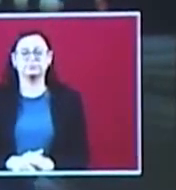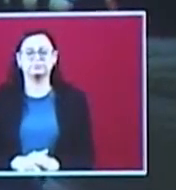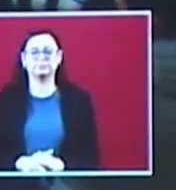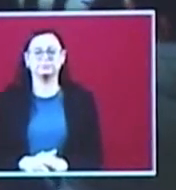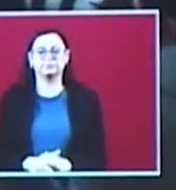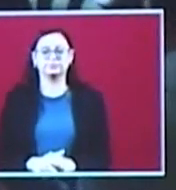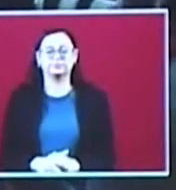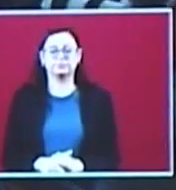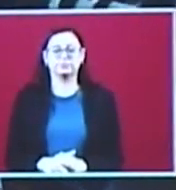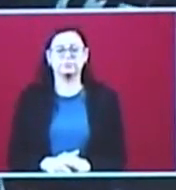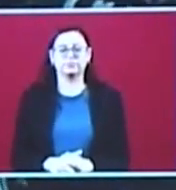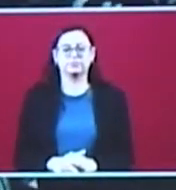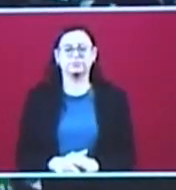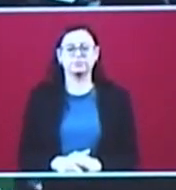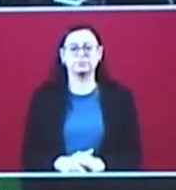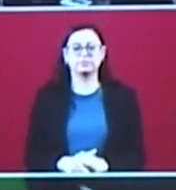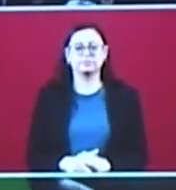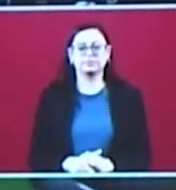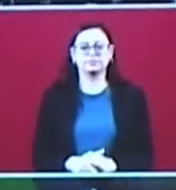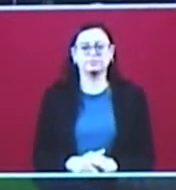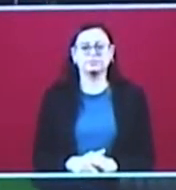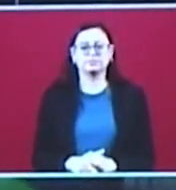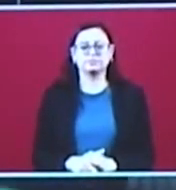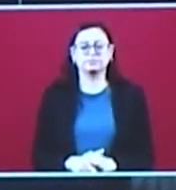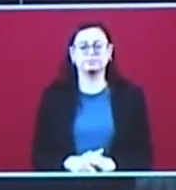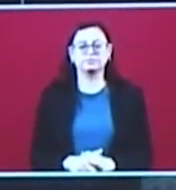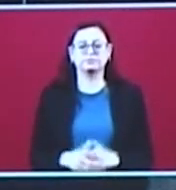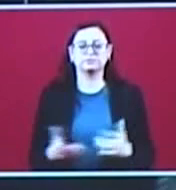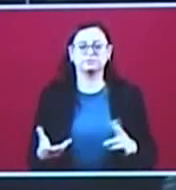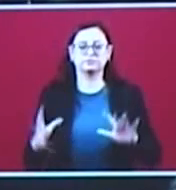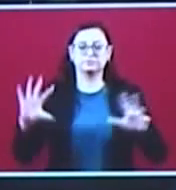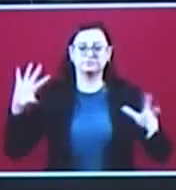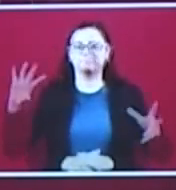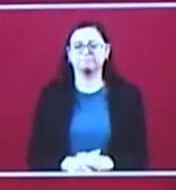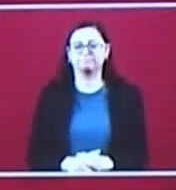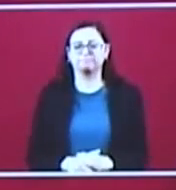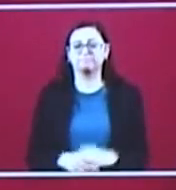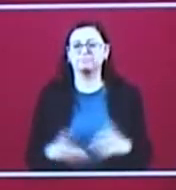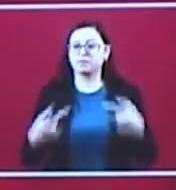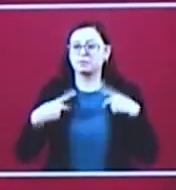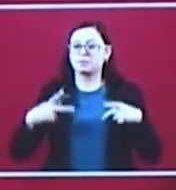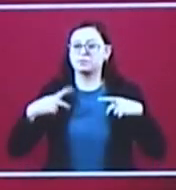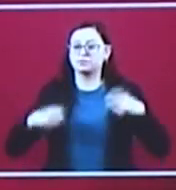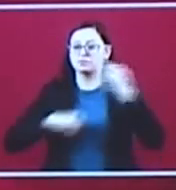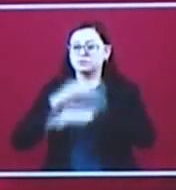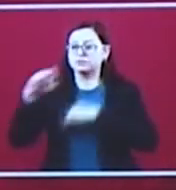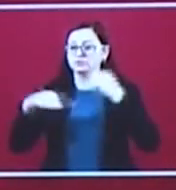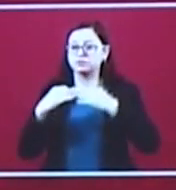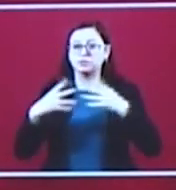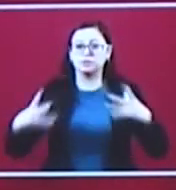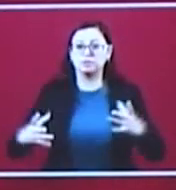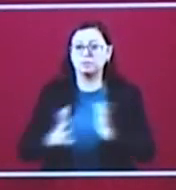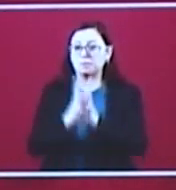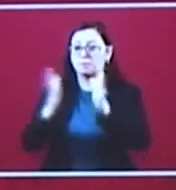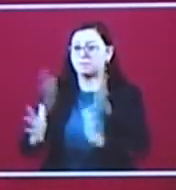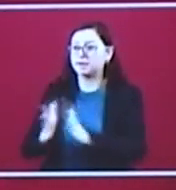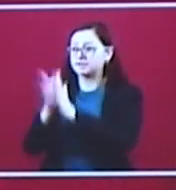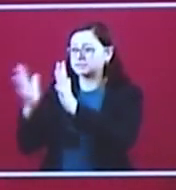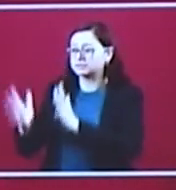Entendámoslo en breve. Muchas veces las palabras salen sobrando y los hechos nos dan un mensaje